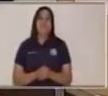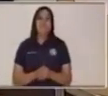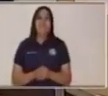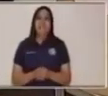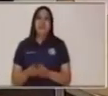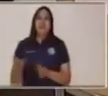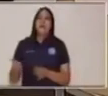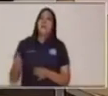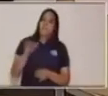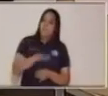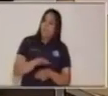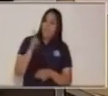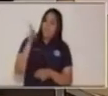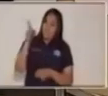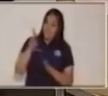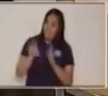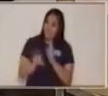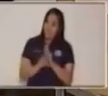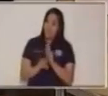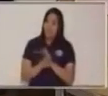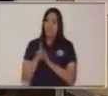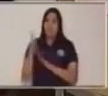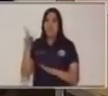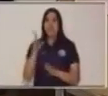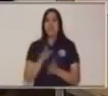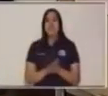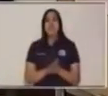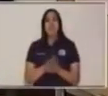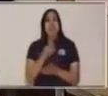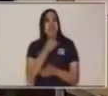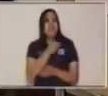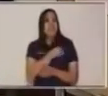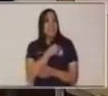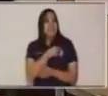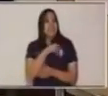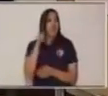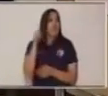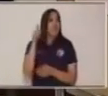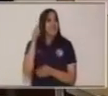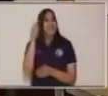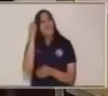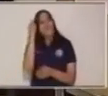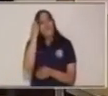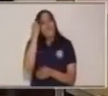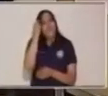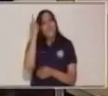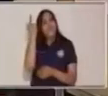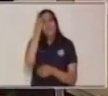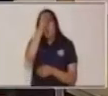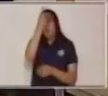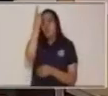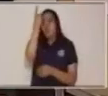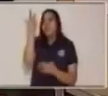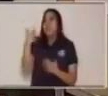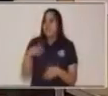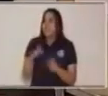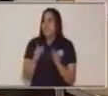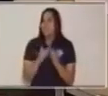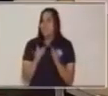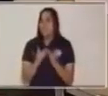Después de este ejemplo, quiero que pienses para una tarea hoy en casa.